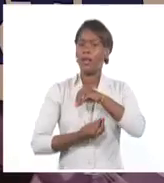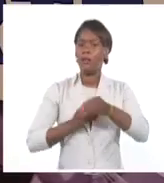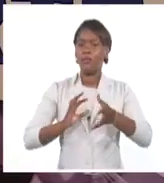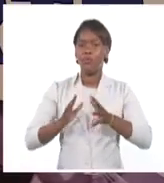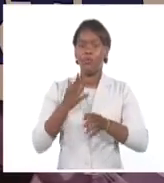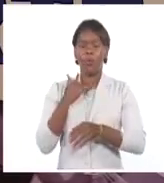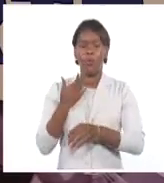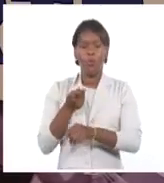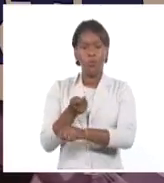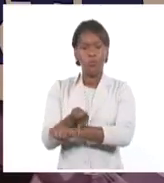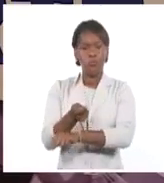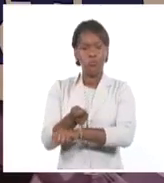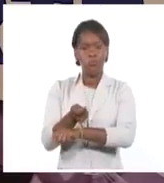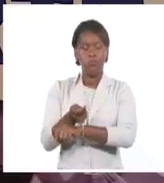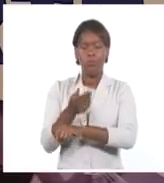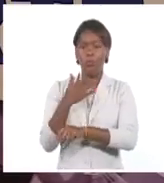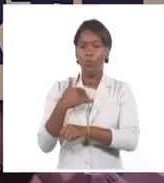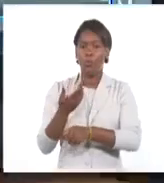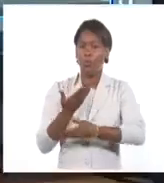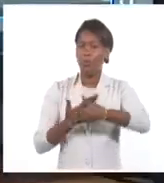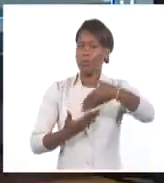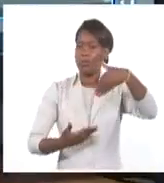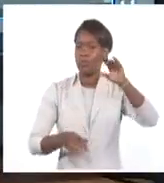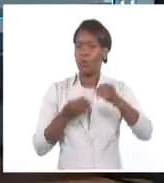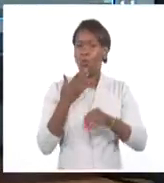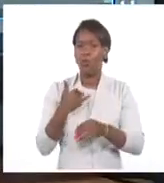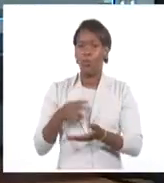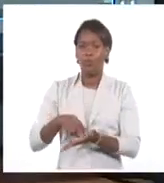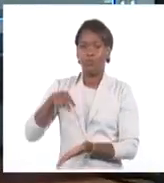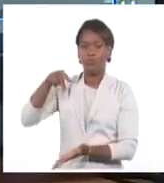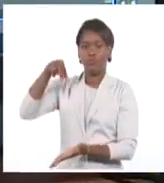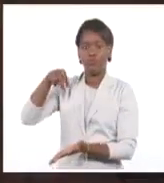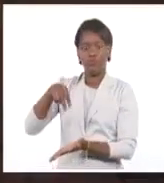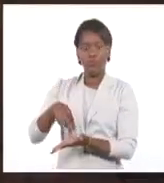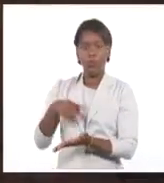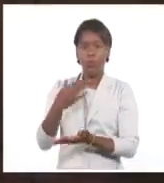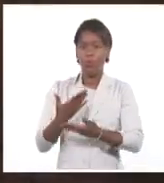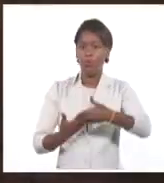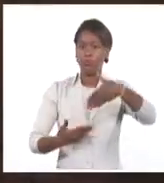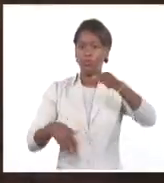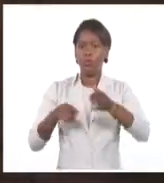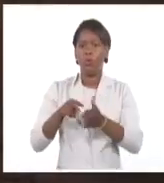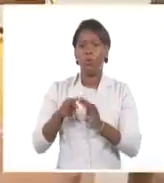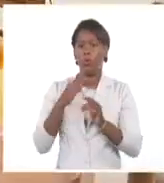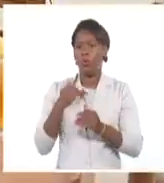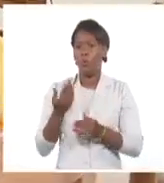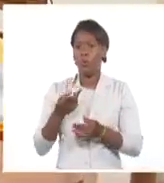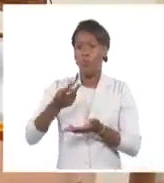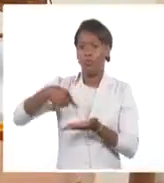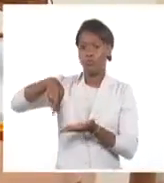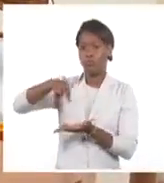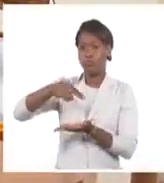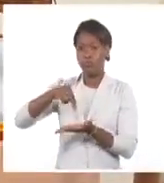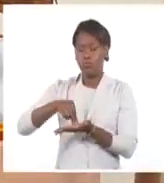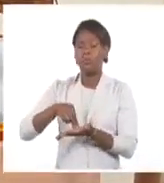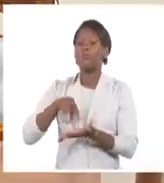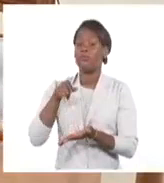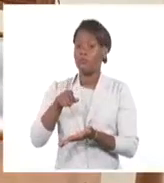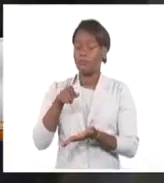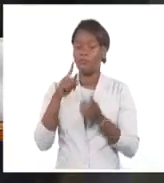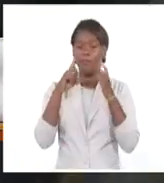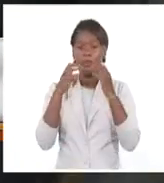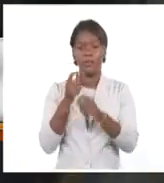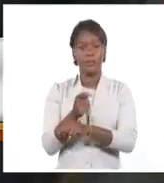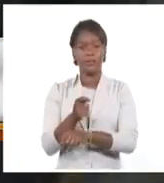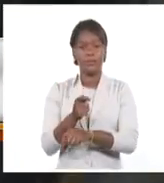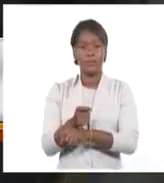de los saltos, de los giros. La edición 26 del encuentro de academias también significó un desafío tecnológico.